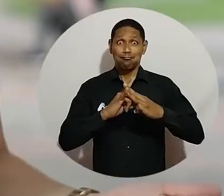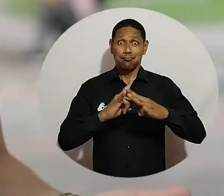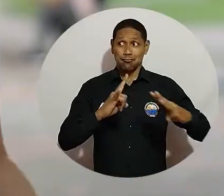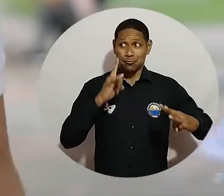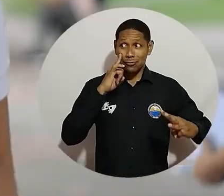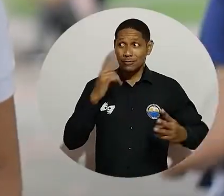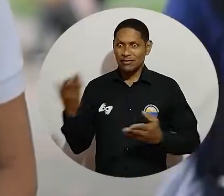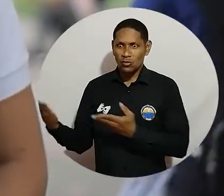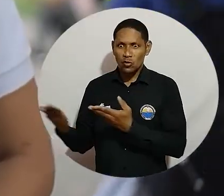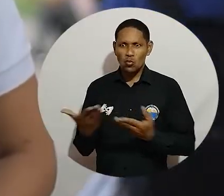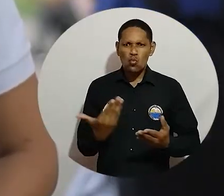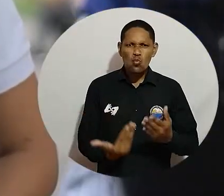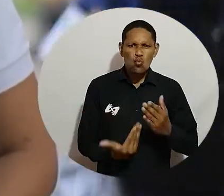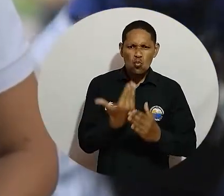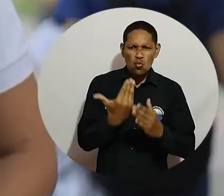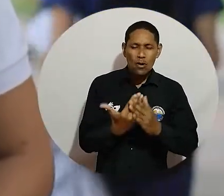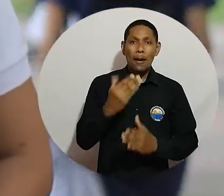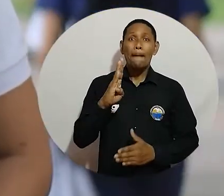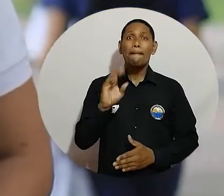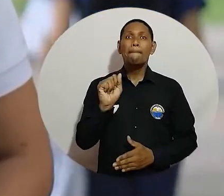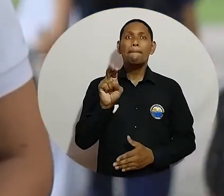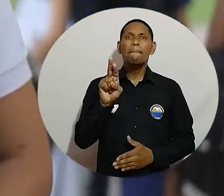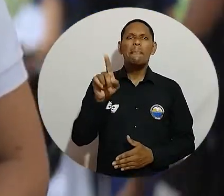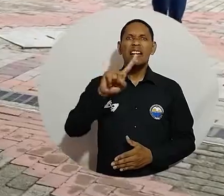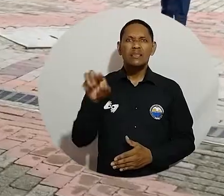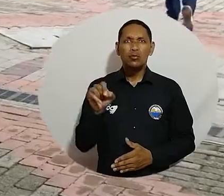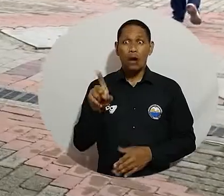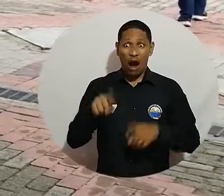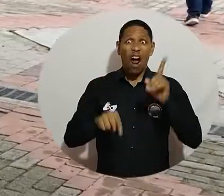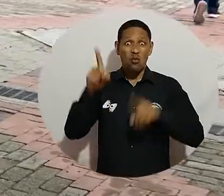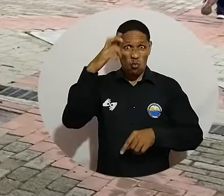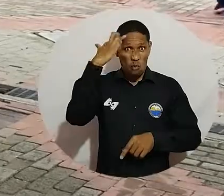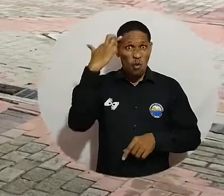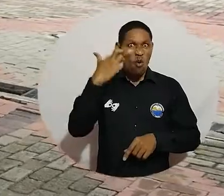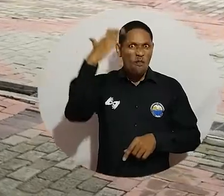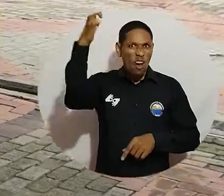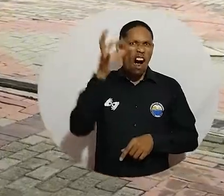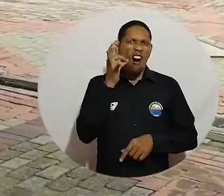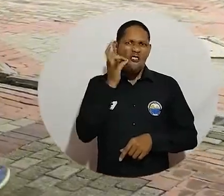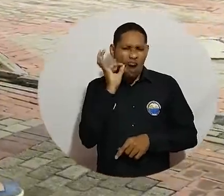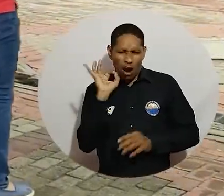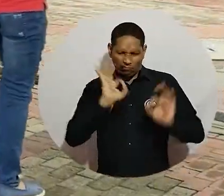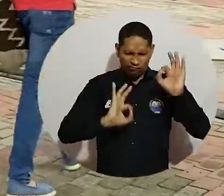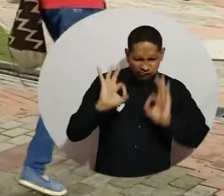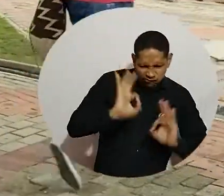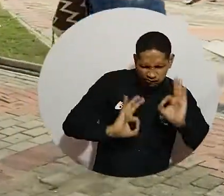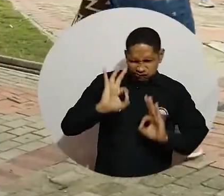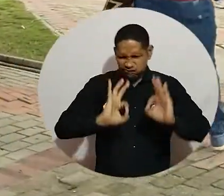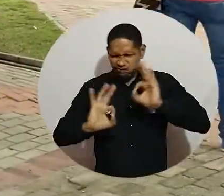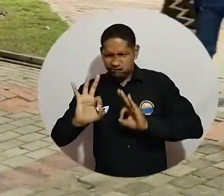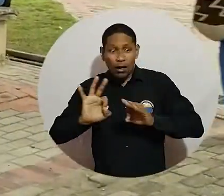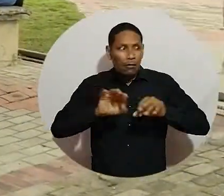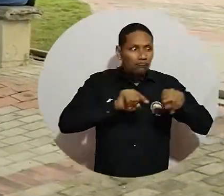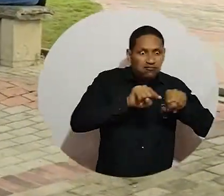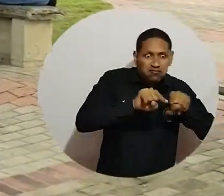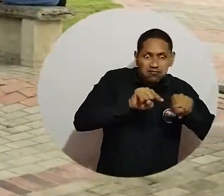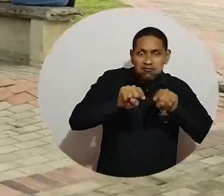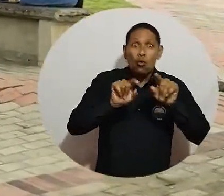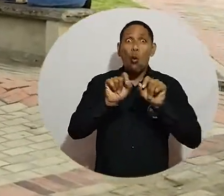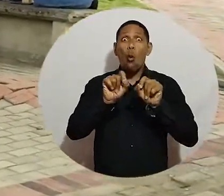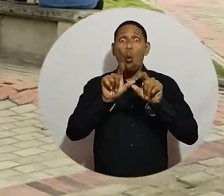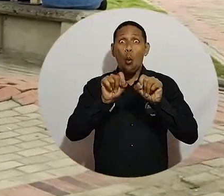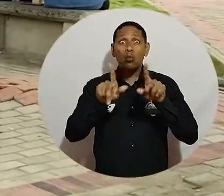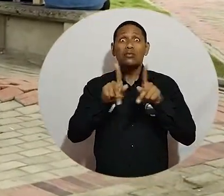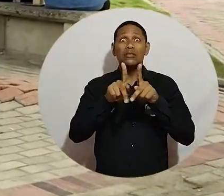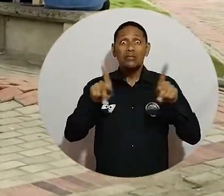Unimagdalena fue sede del Campeonato de Barismo Regional Norte. El aroma café engalanó al campus universitario con la competencia